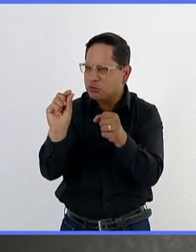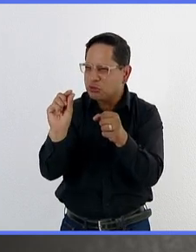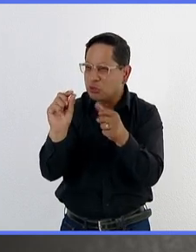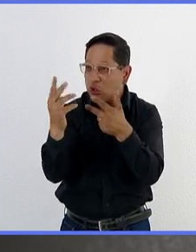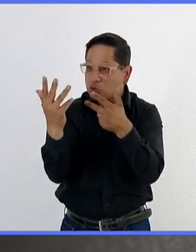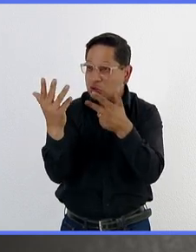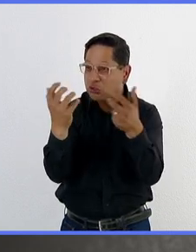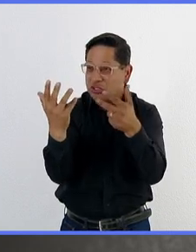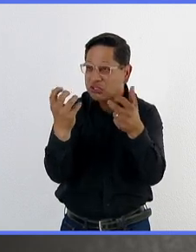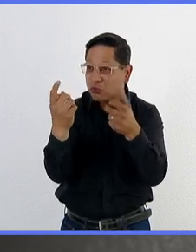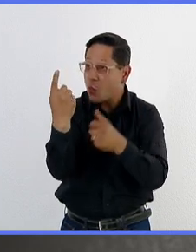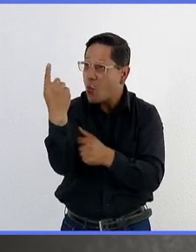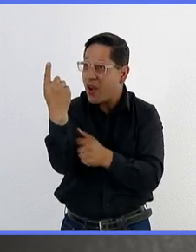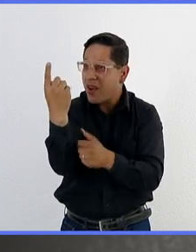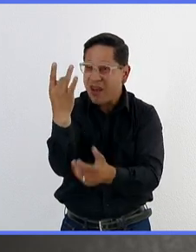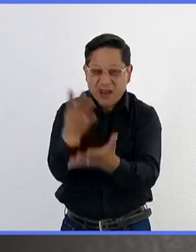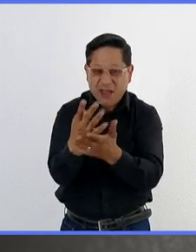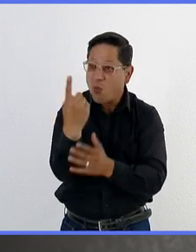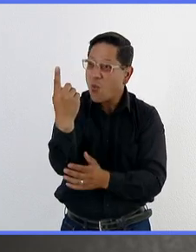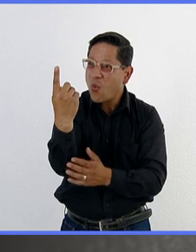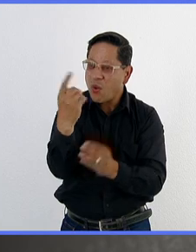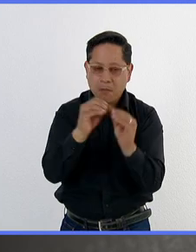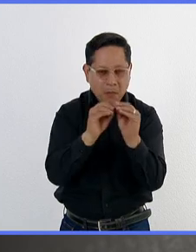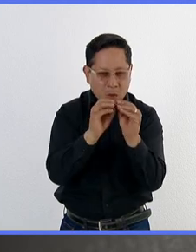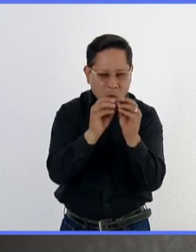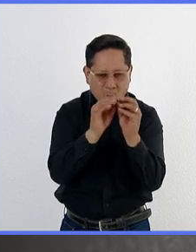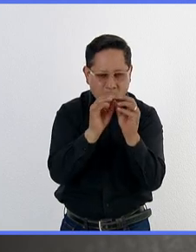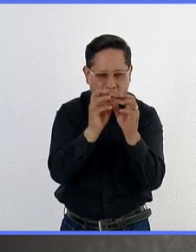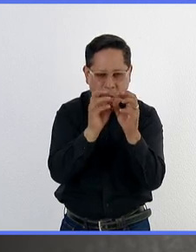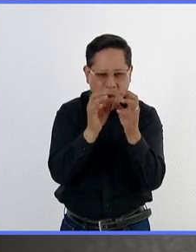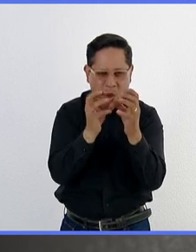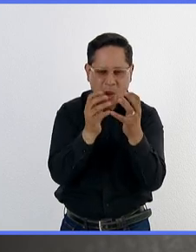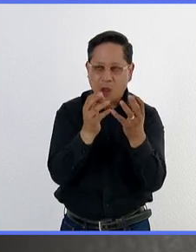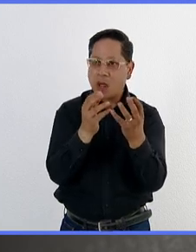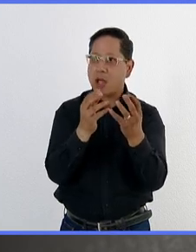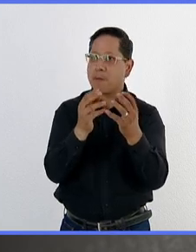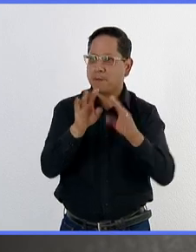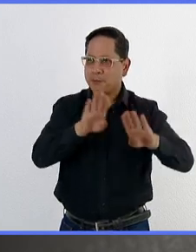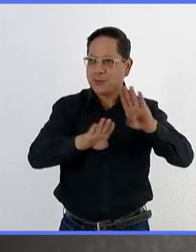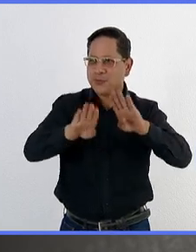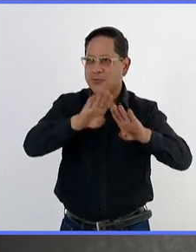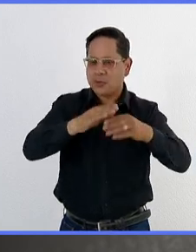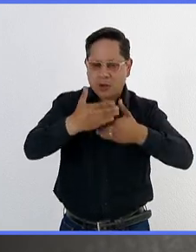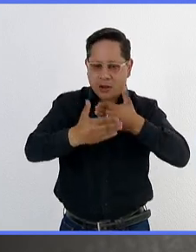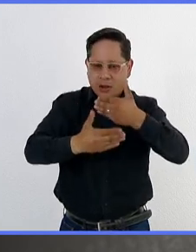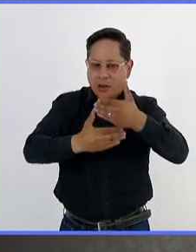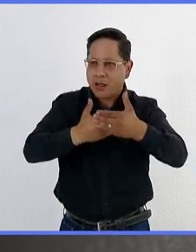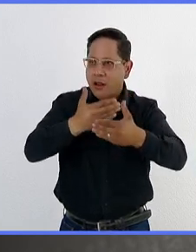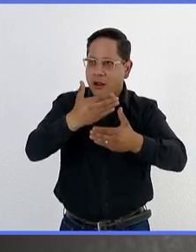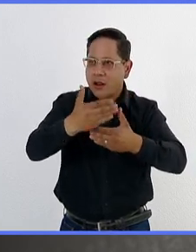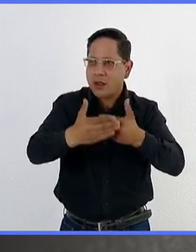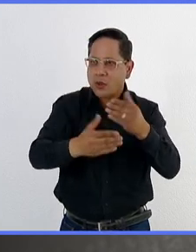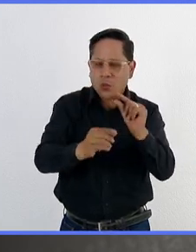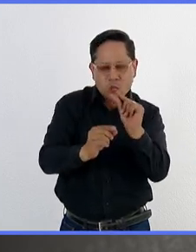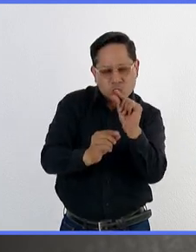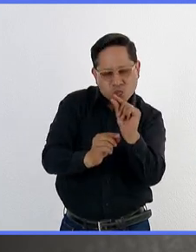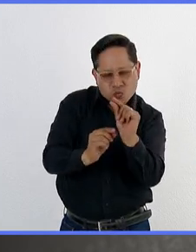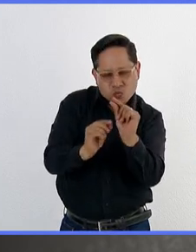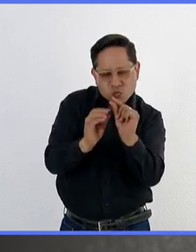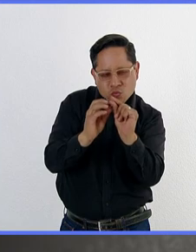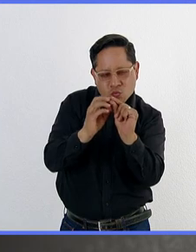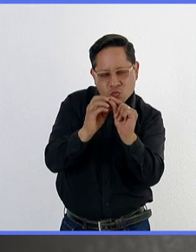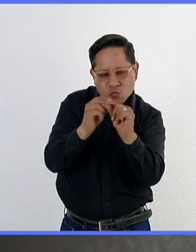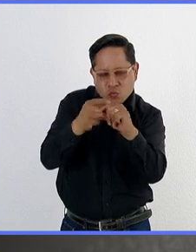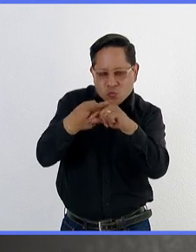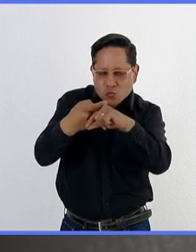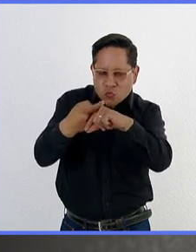Una sola. Una sola mosca. Y si esto consideras que su ciclo biológico, es decir, su desarrollo desde que es huevito, pasa